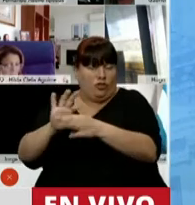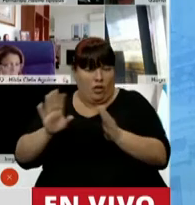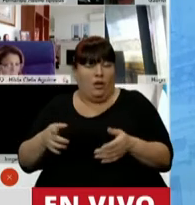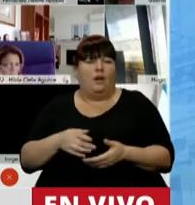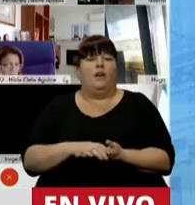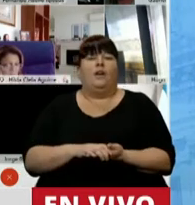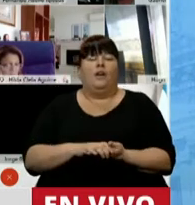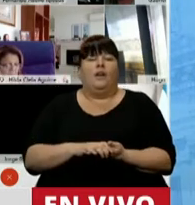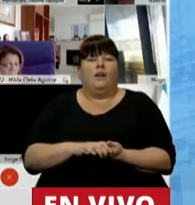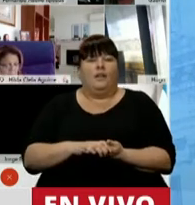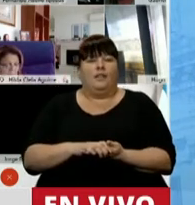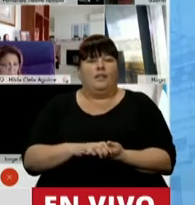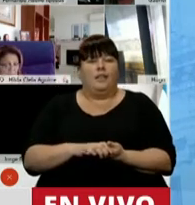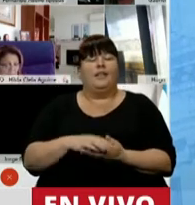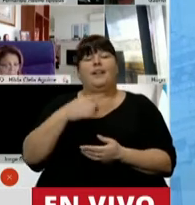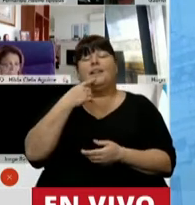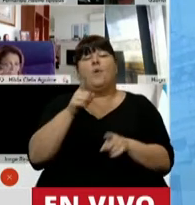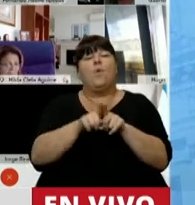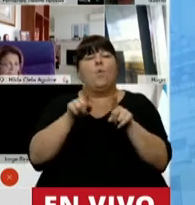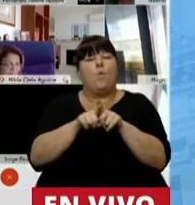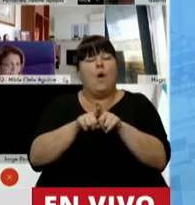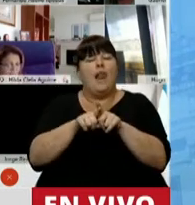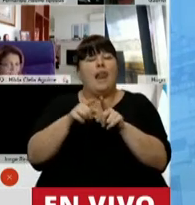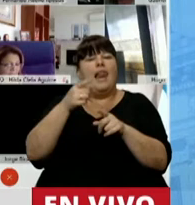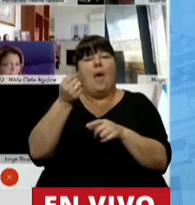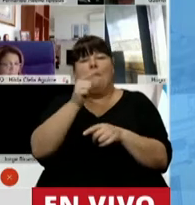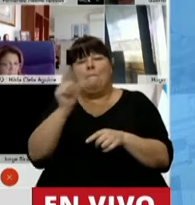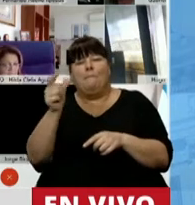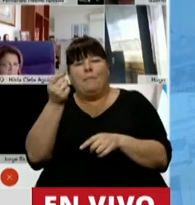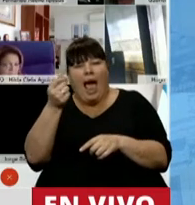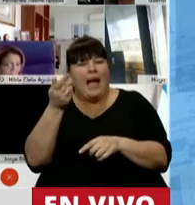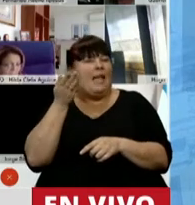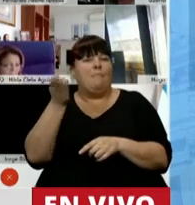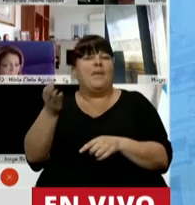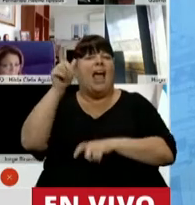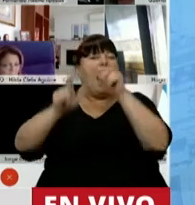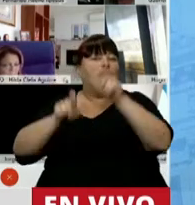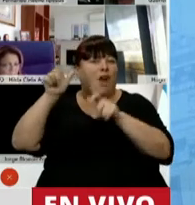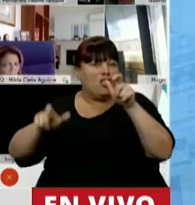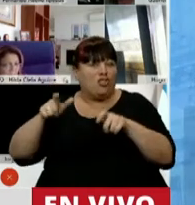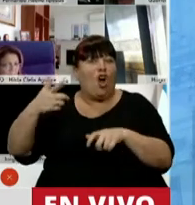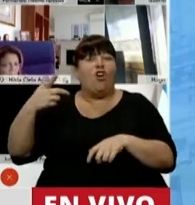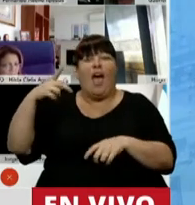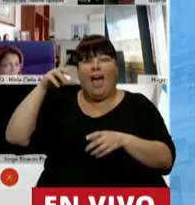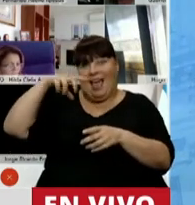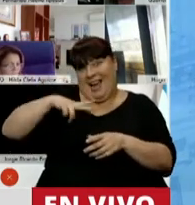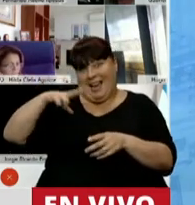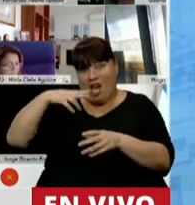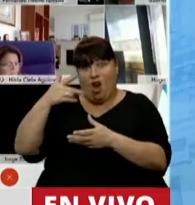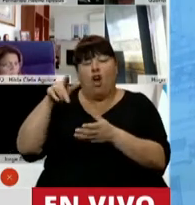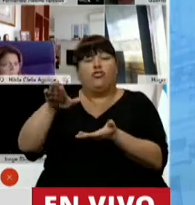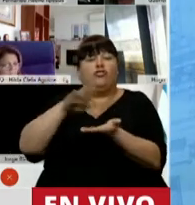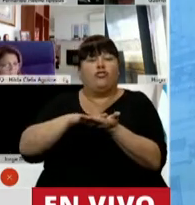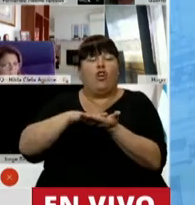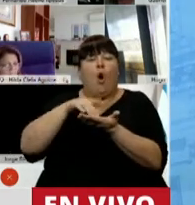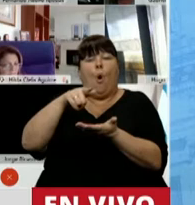verifica en la especie de una detracción dineraria que es exigida a los sujetos que se encuentran comprendidos en las